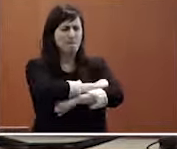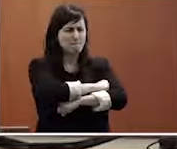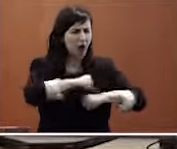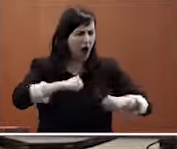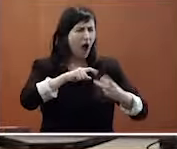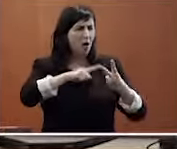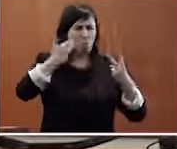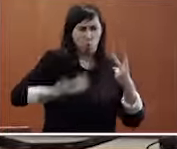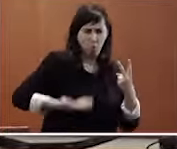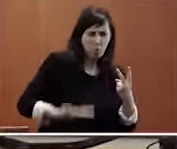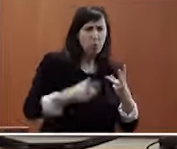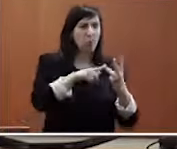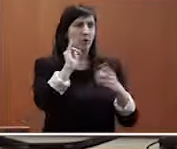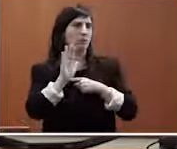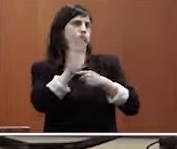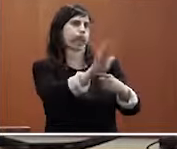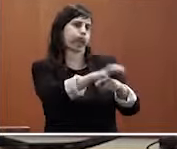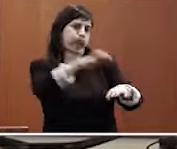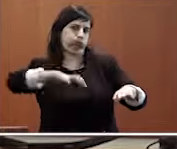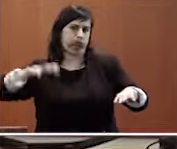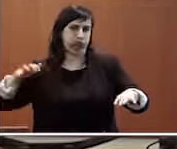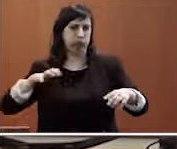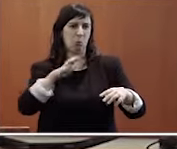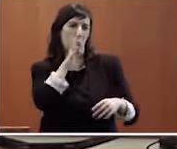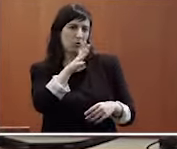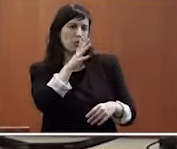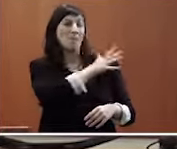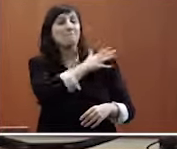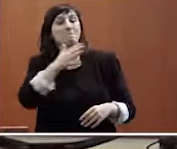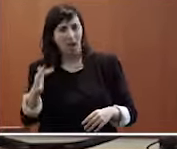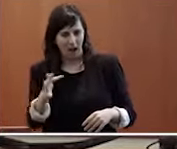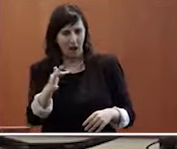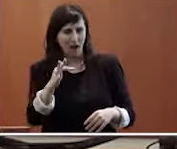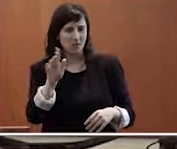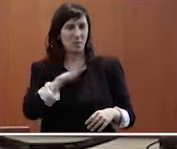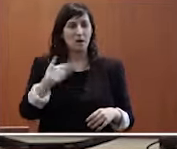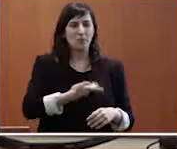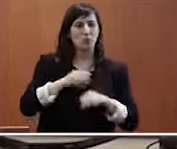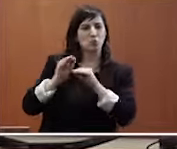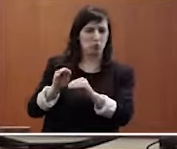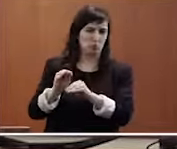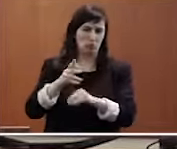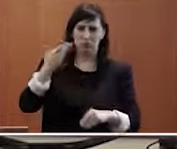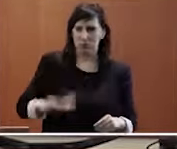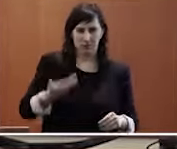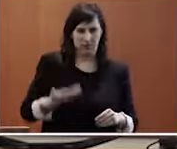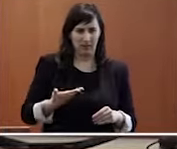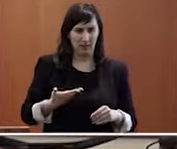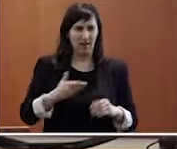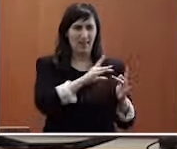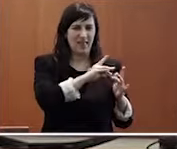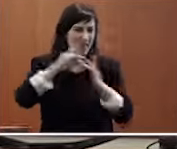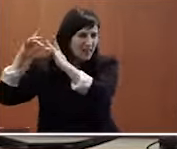importantes y representativas, sino también porque yo creo que han jugado un papel importantísimo de